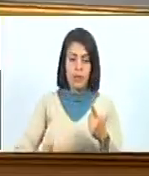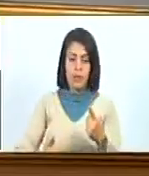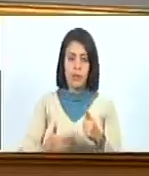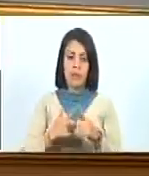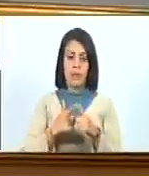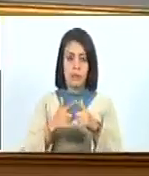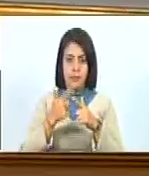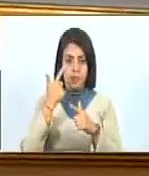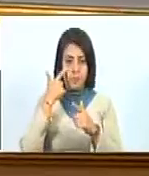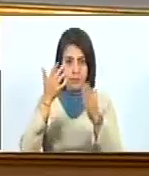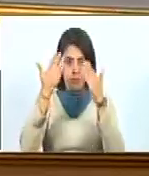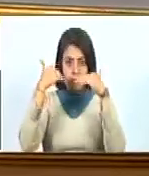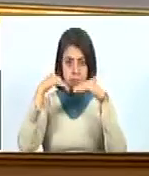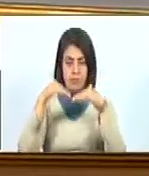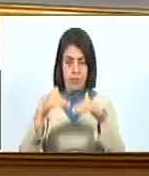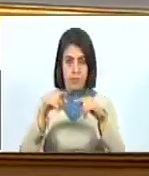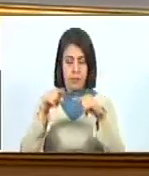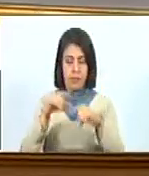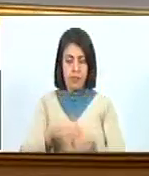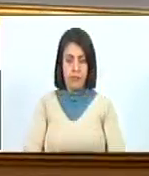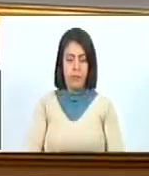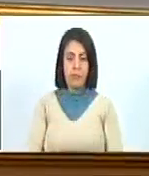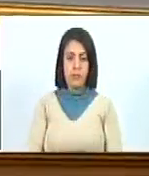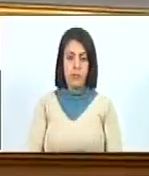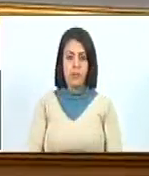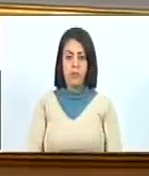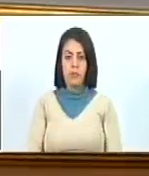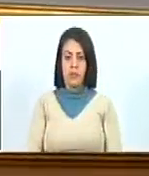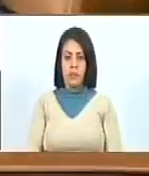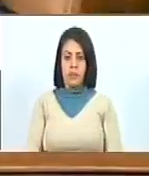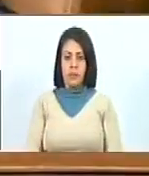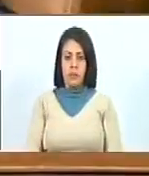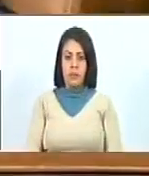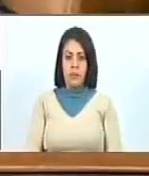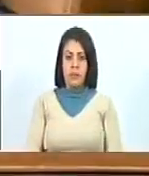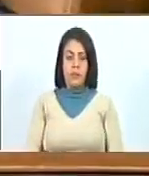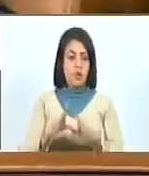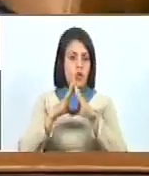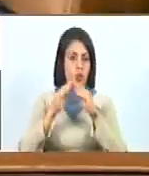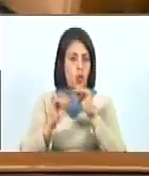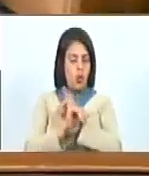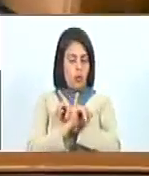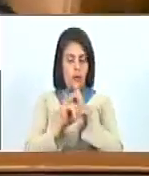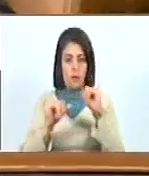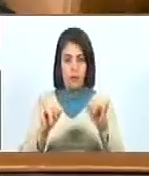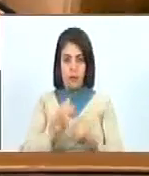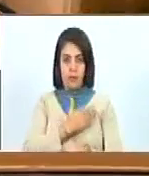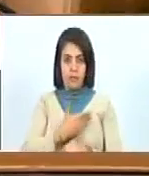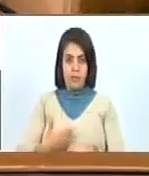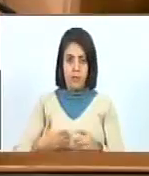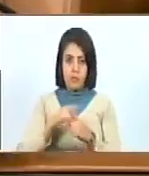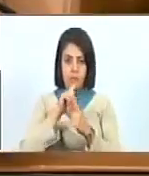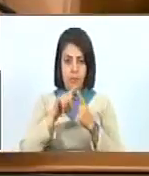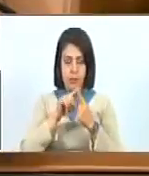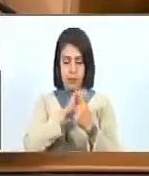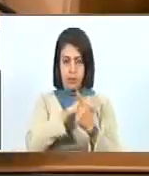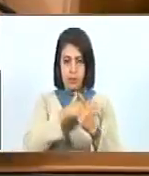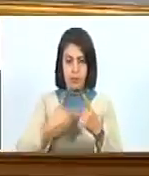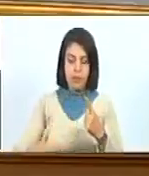En cuenta. Siguiente punto de la cuenta, ciudadana secretaria. Esto de la cuenta, ciudadano, primero vicepresidente.